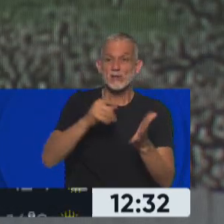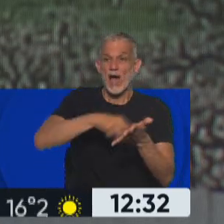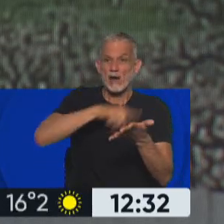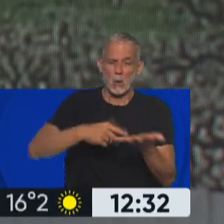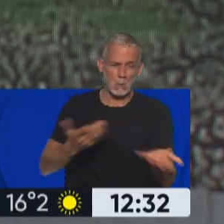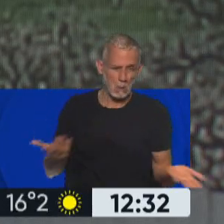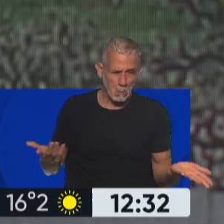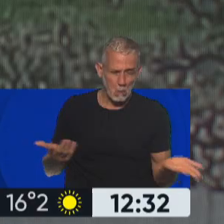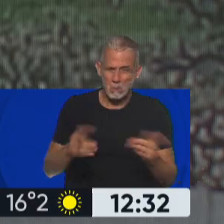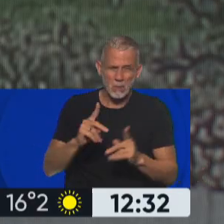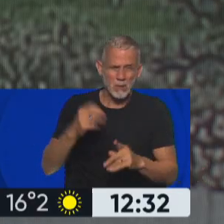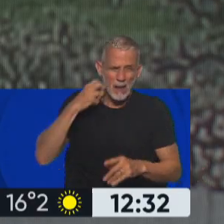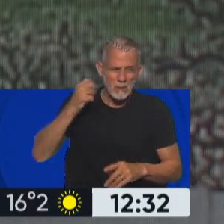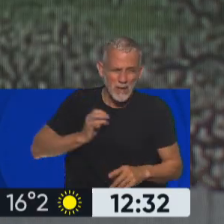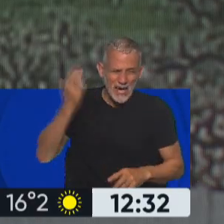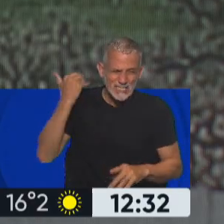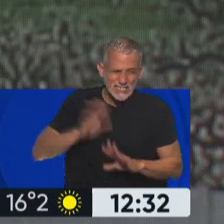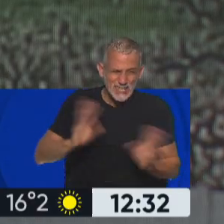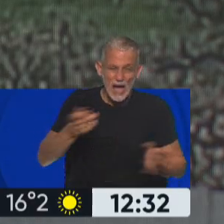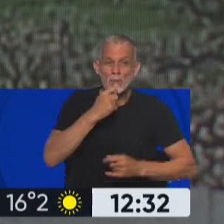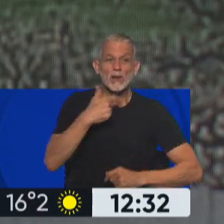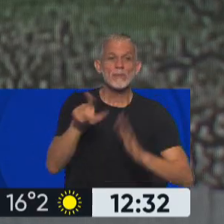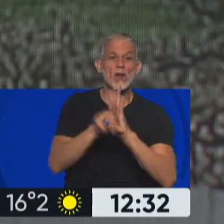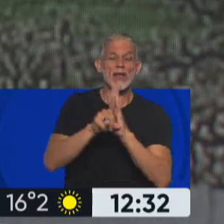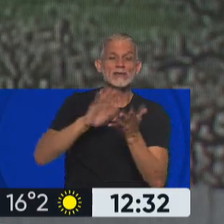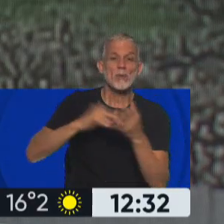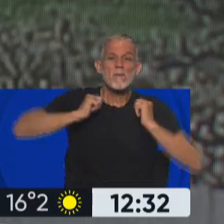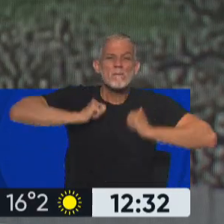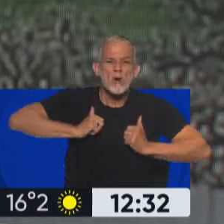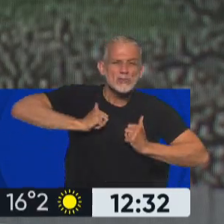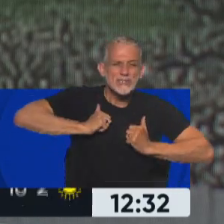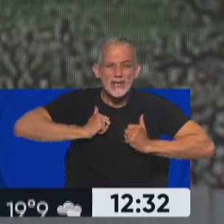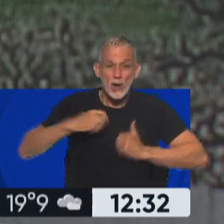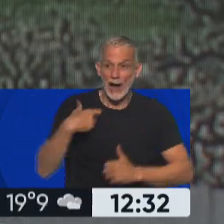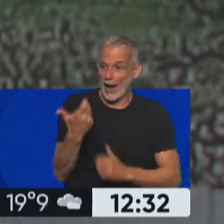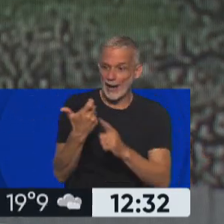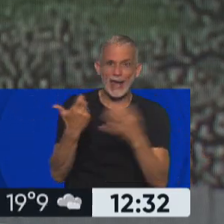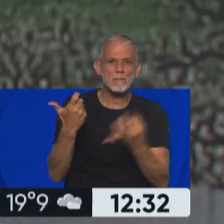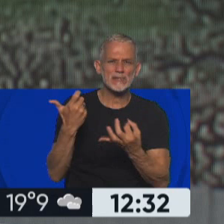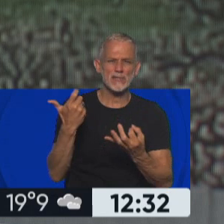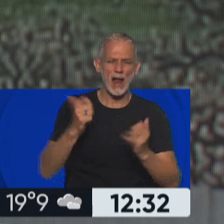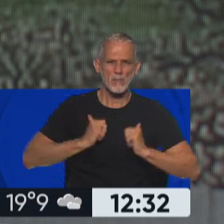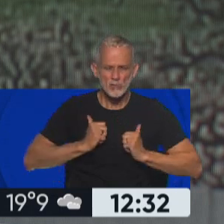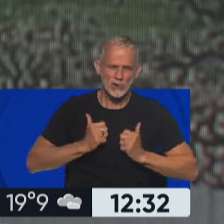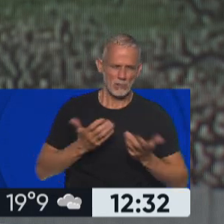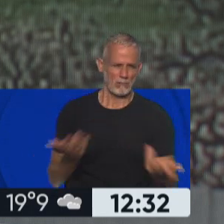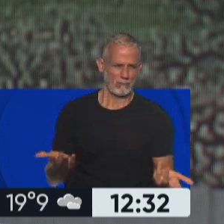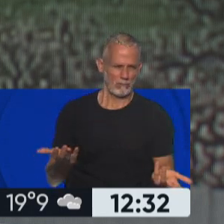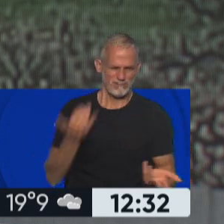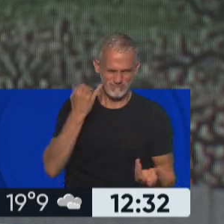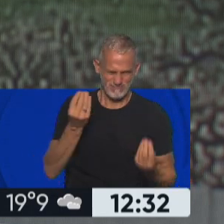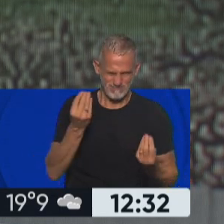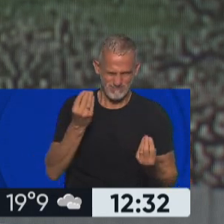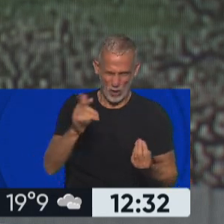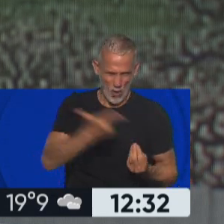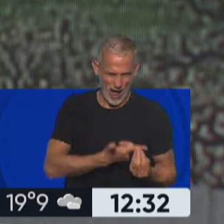de esas normas en realidad tiene que ver con normativas que ya no se usan. Por ejemplo, la del mochilero. Tener un carnet especial si sos mochilero para recorrer el país. Eso ya no está en